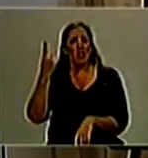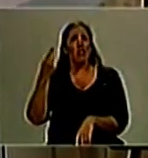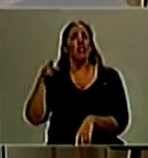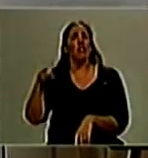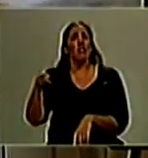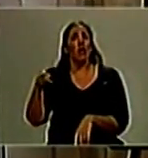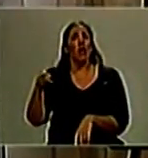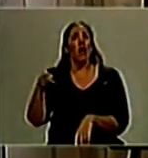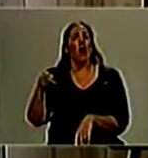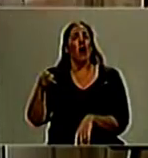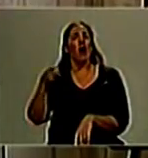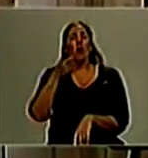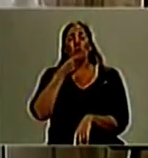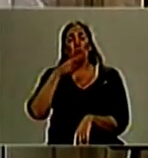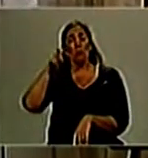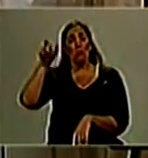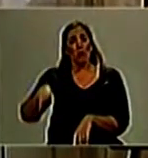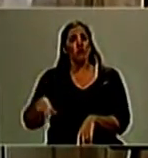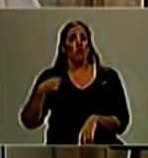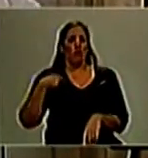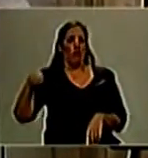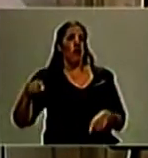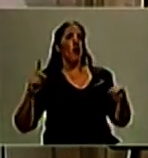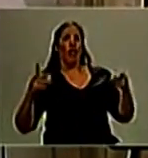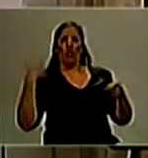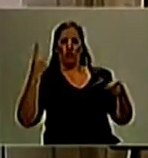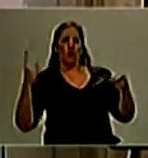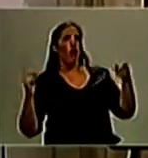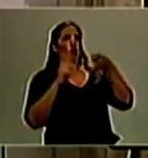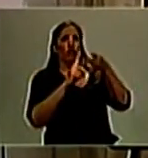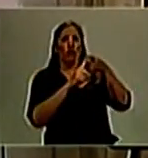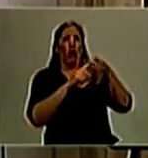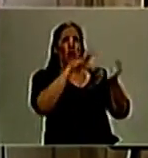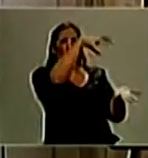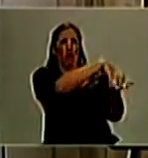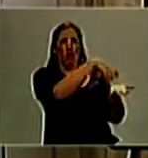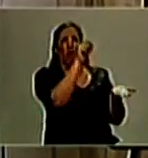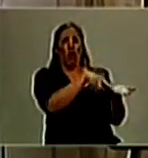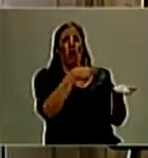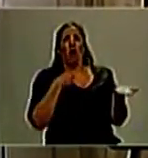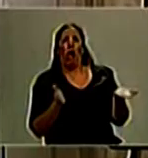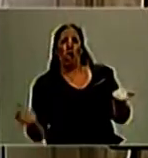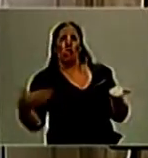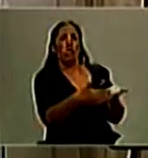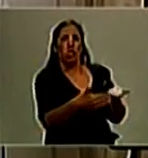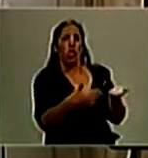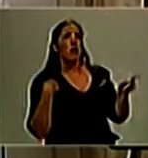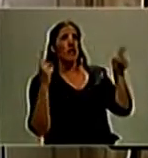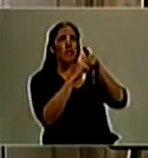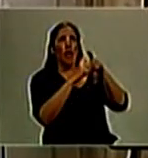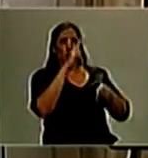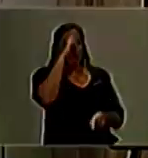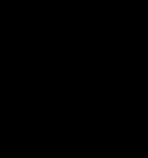crea un nuevo delito, que tomen precisamente contacto con los servicios de inteligencia por afuera de los canales